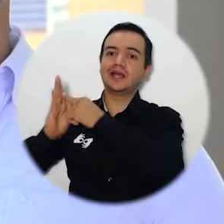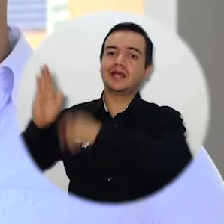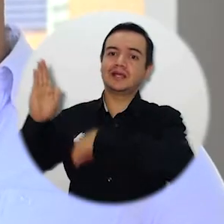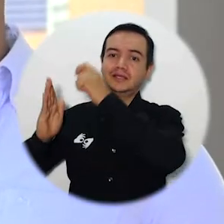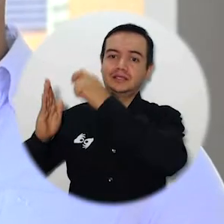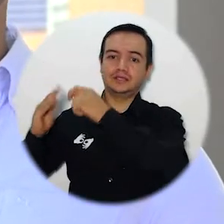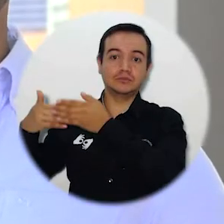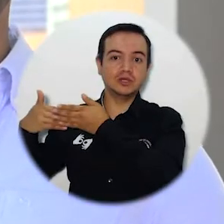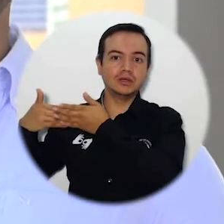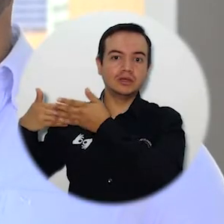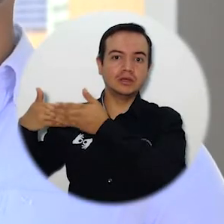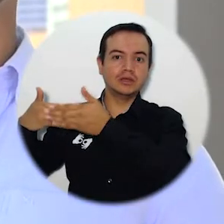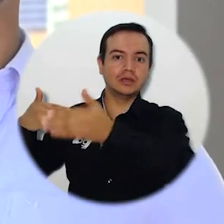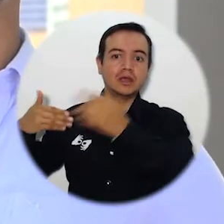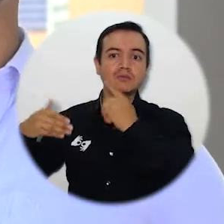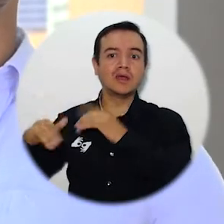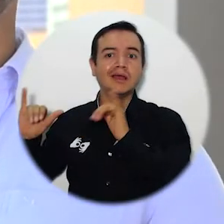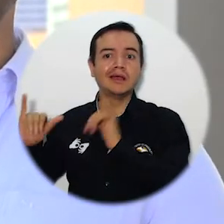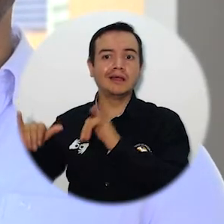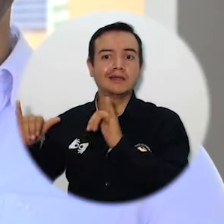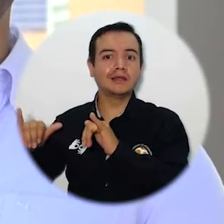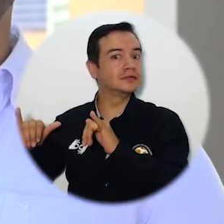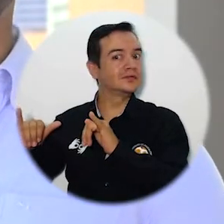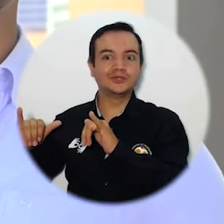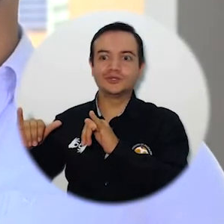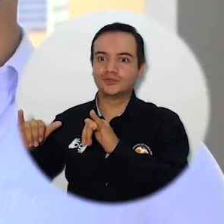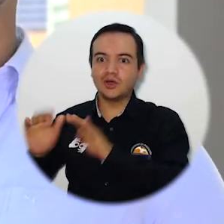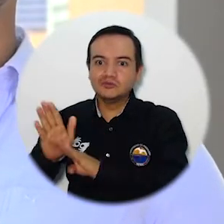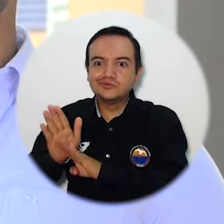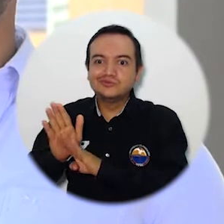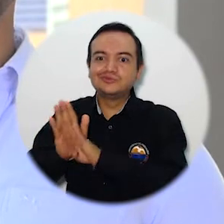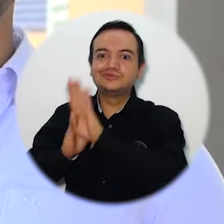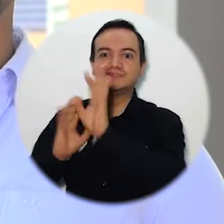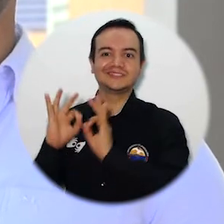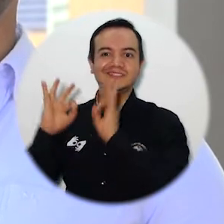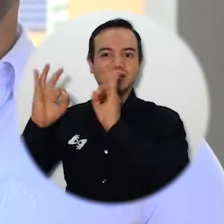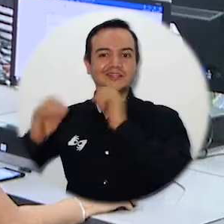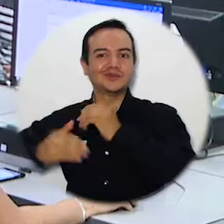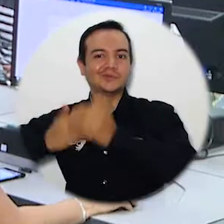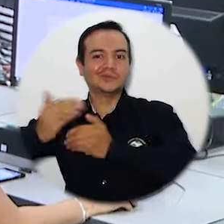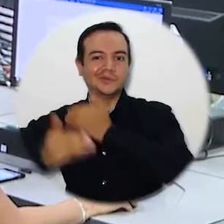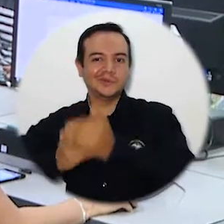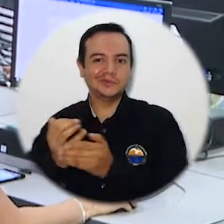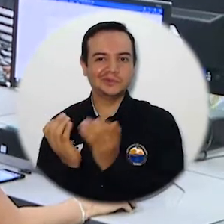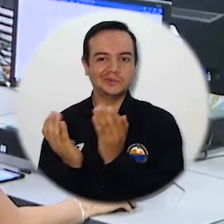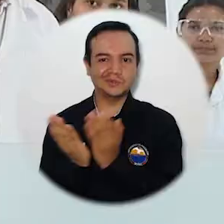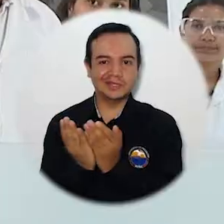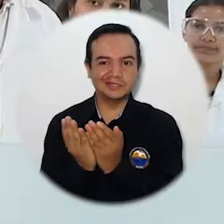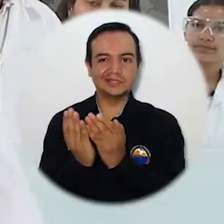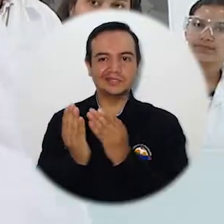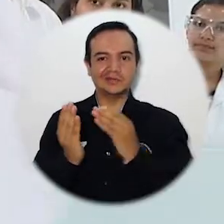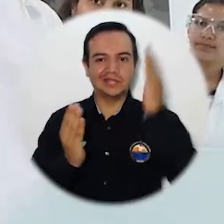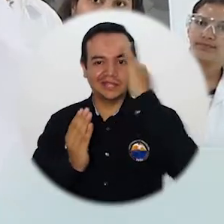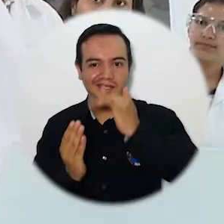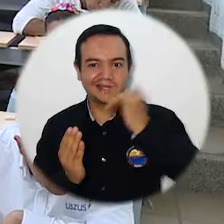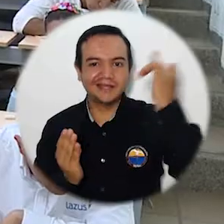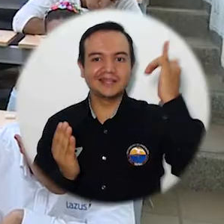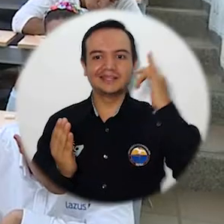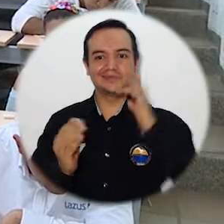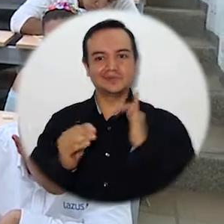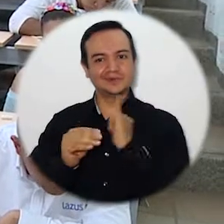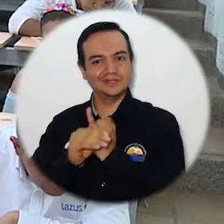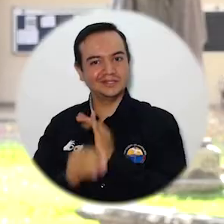cuatro años no nos hemos quedado aquí. Hemos seguido aumentando nuestra calidad en todos nuestros procesos educativos, académicos,